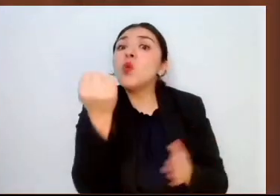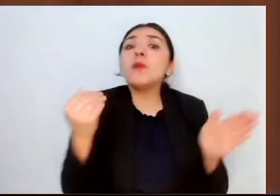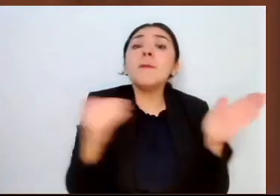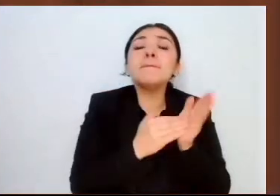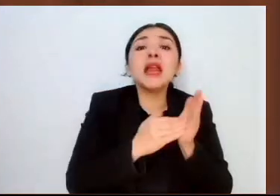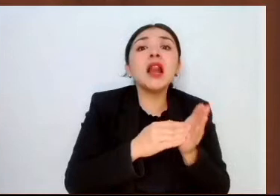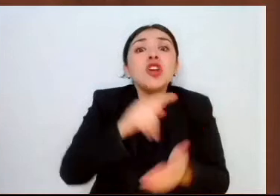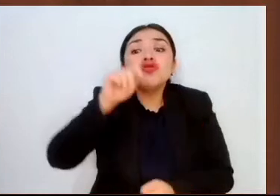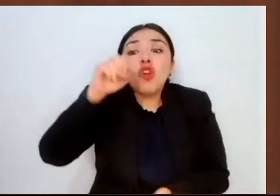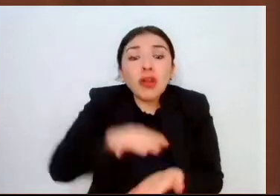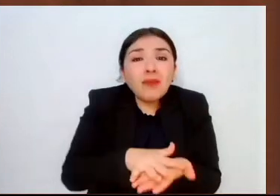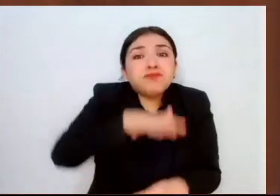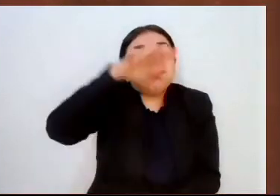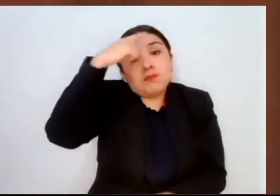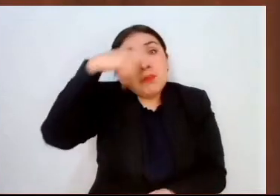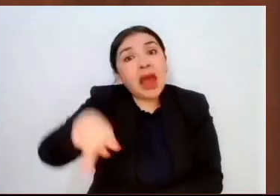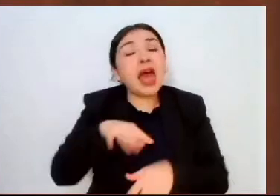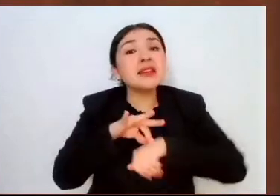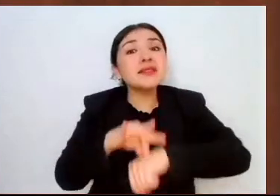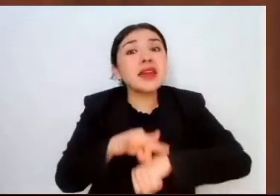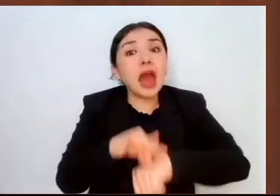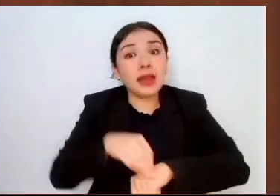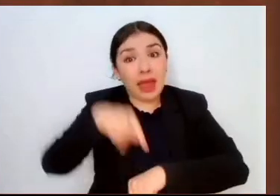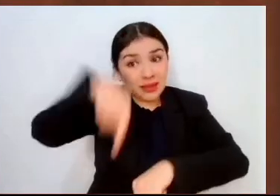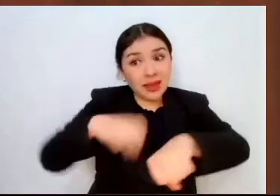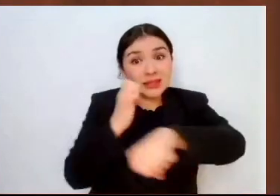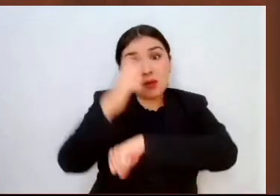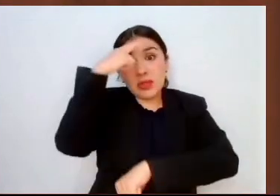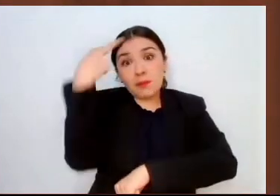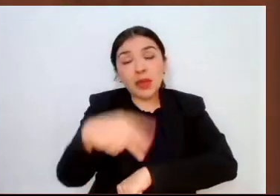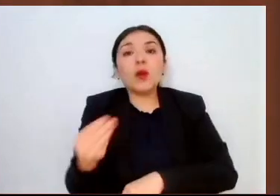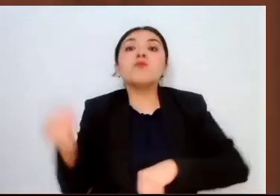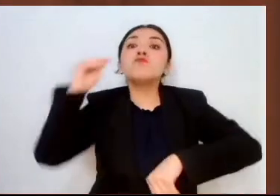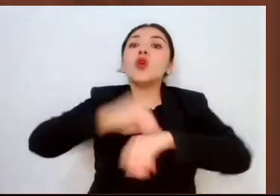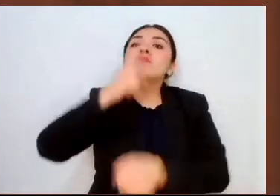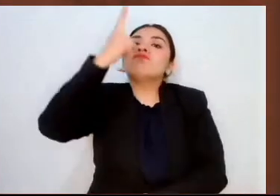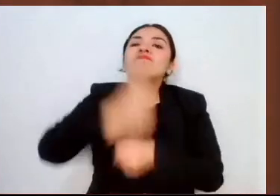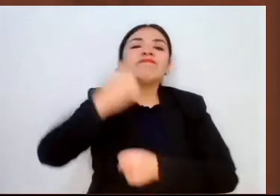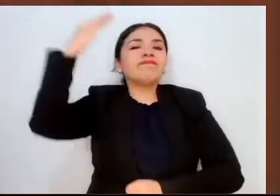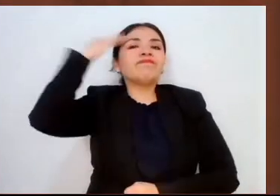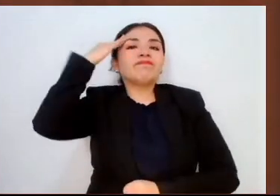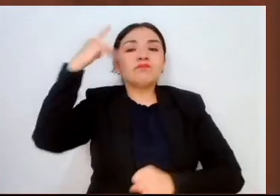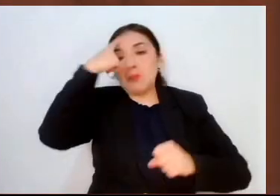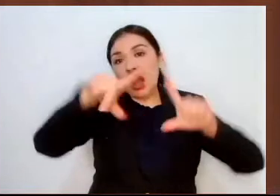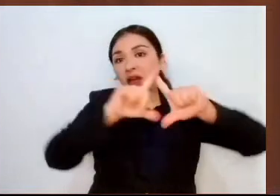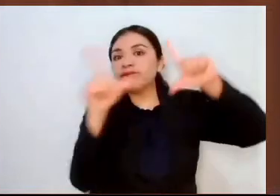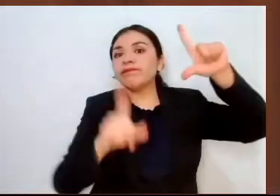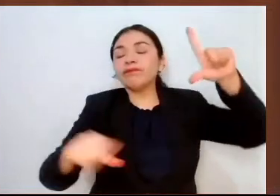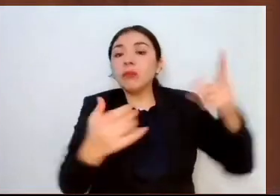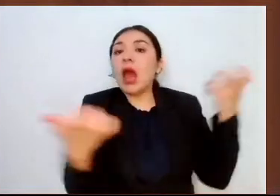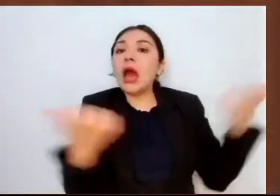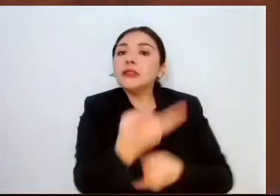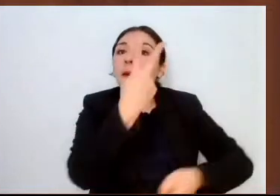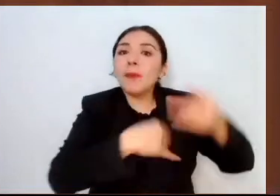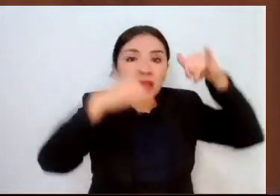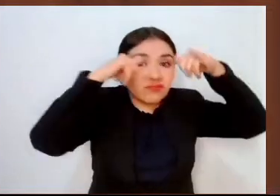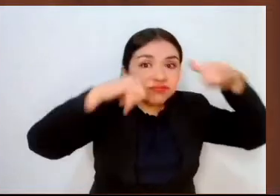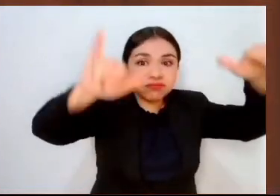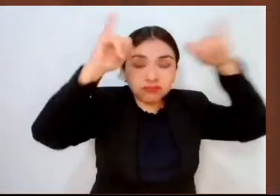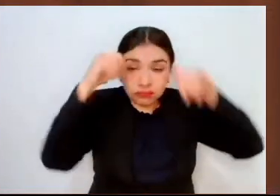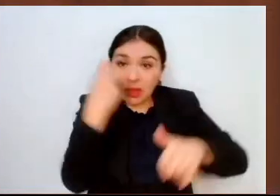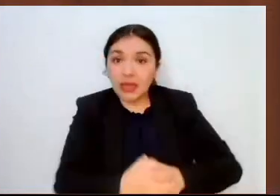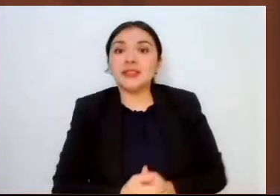carne, con lo que el Estado de México se consolida como el mayor productor nacional de ovinos. En este